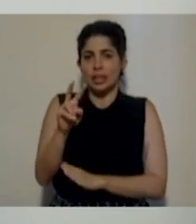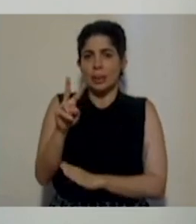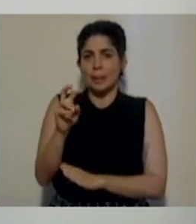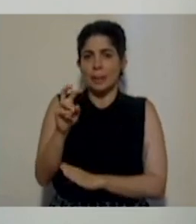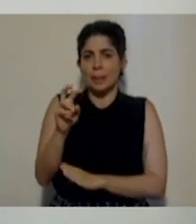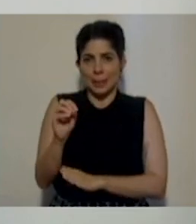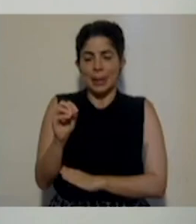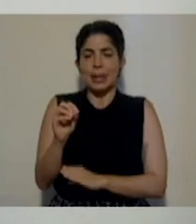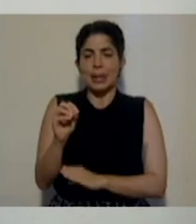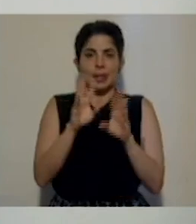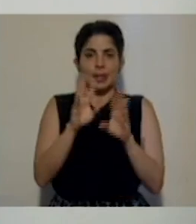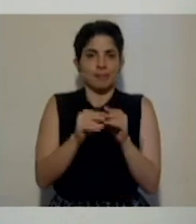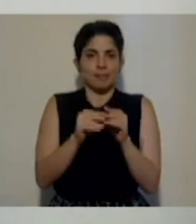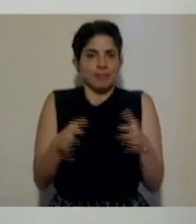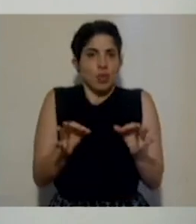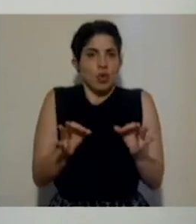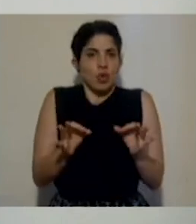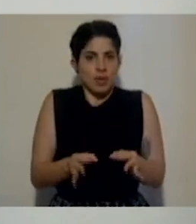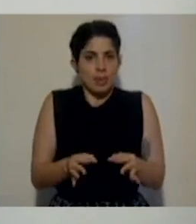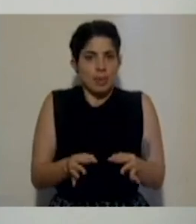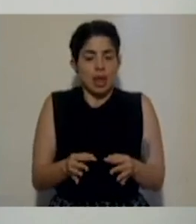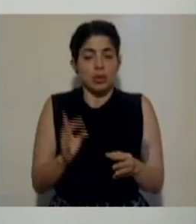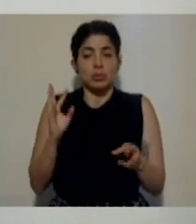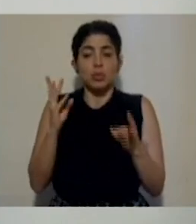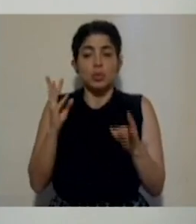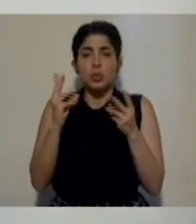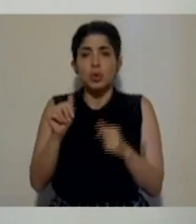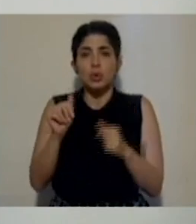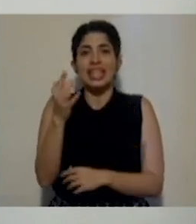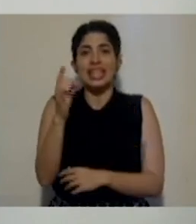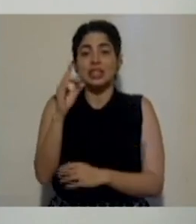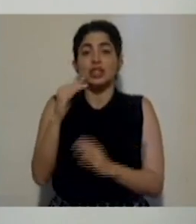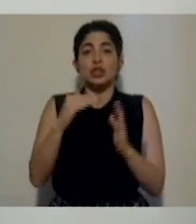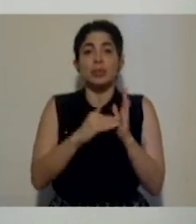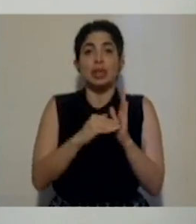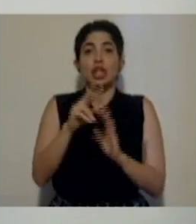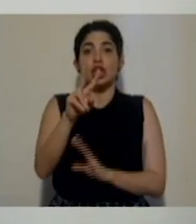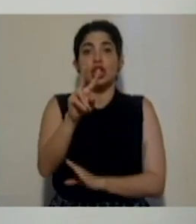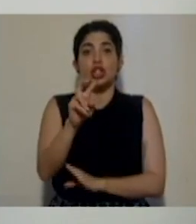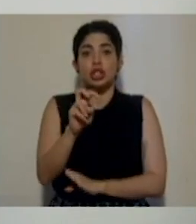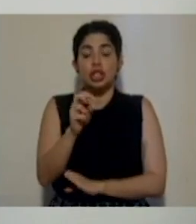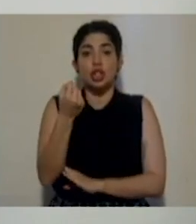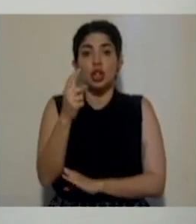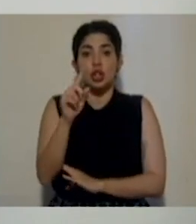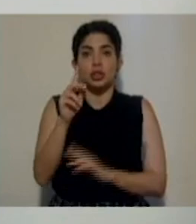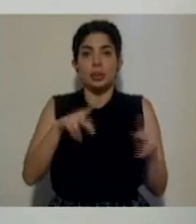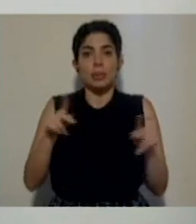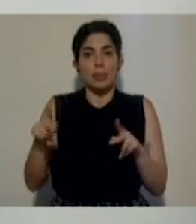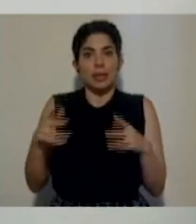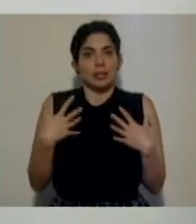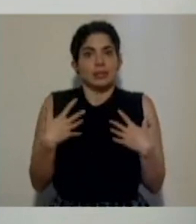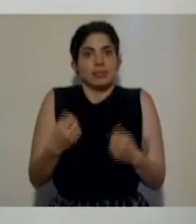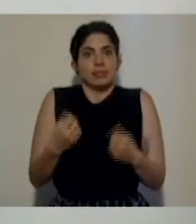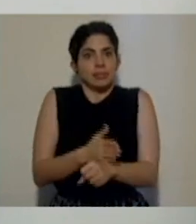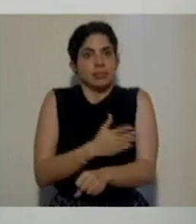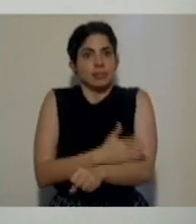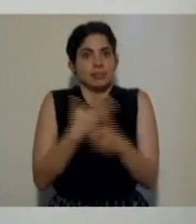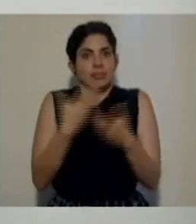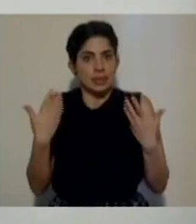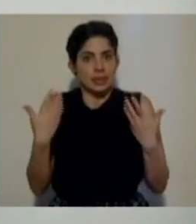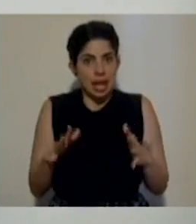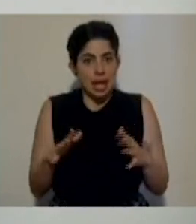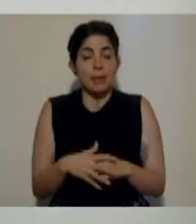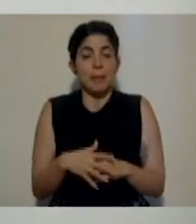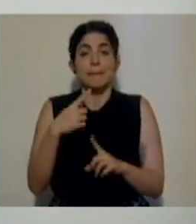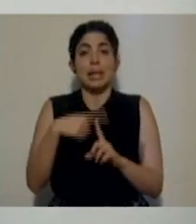casos confirmados. Se contabilizan 18.211 personas recuperadas y